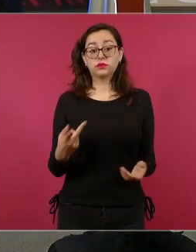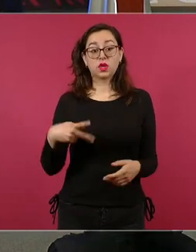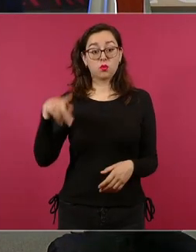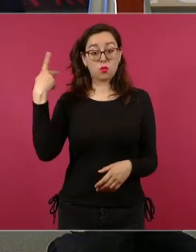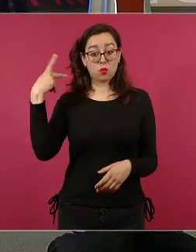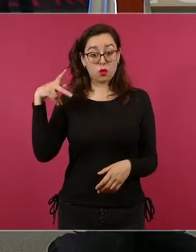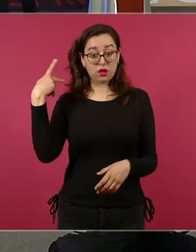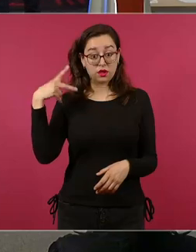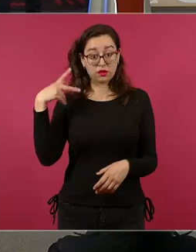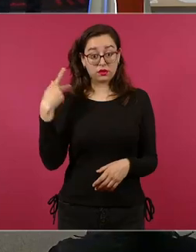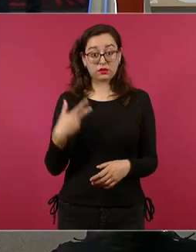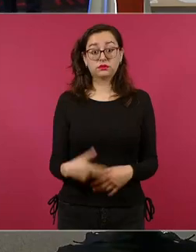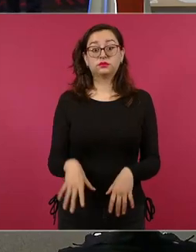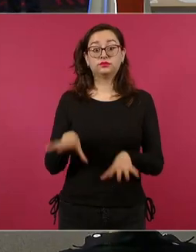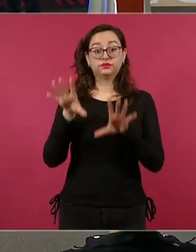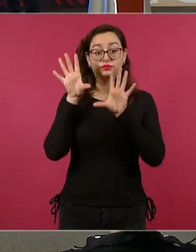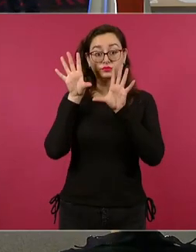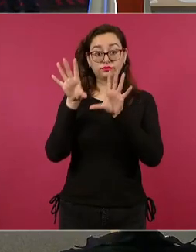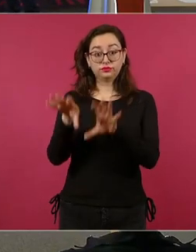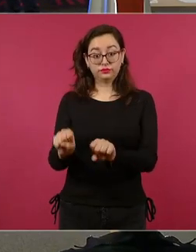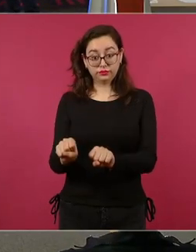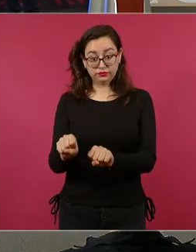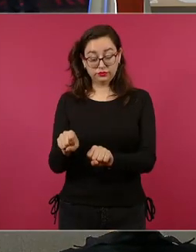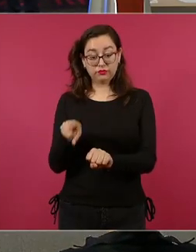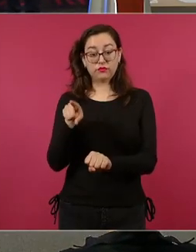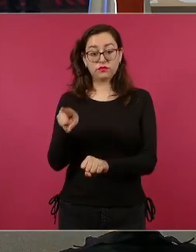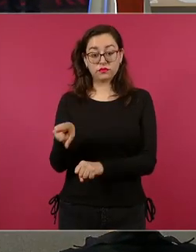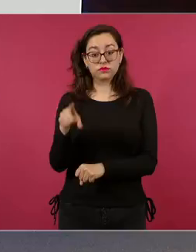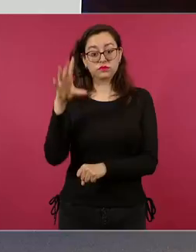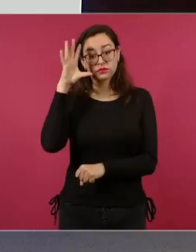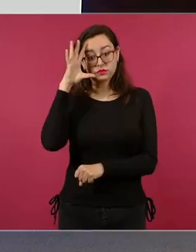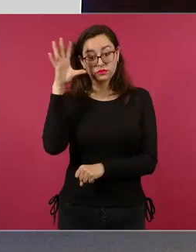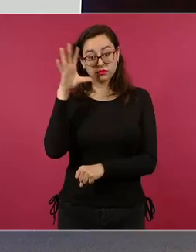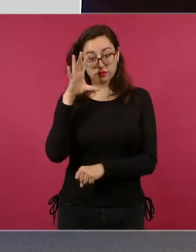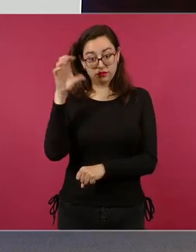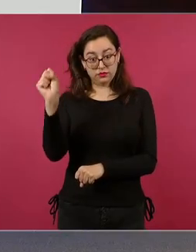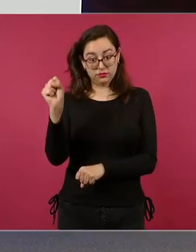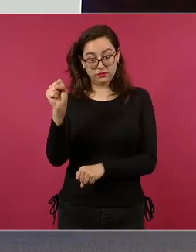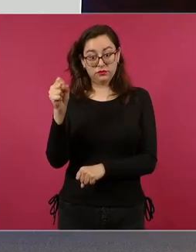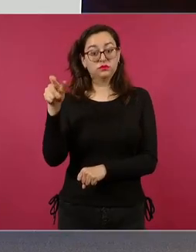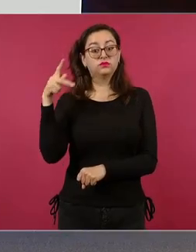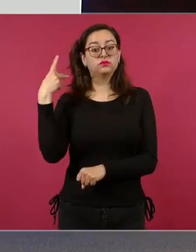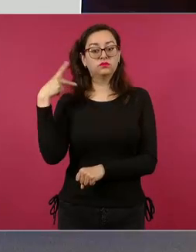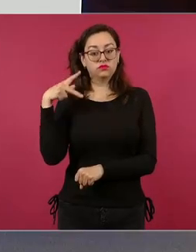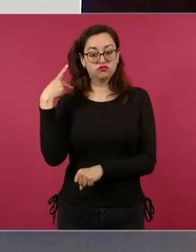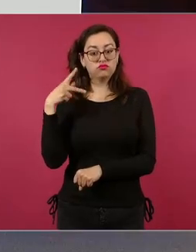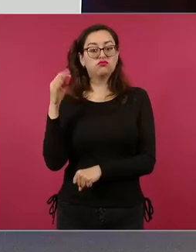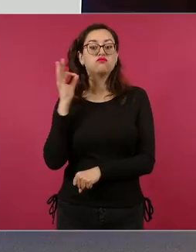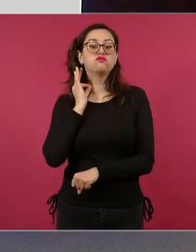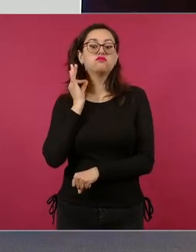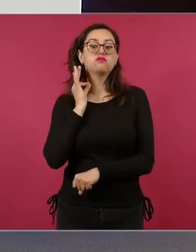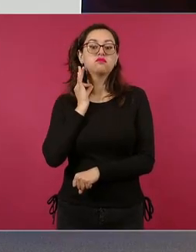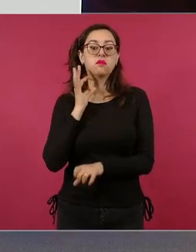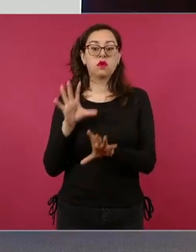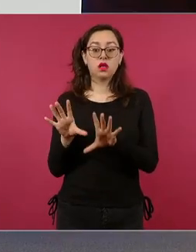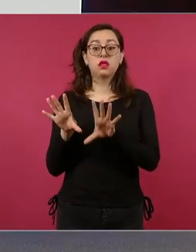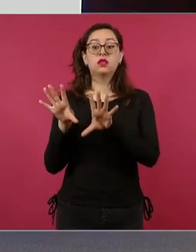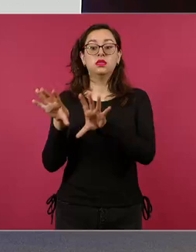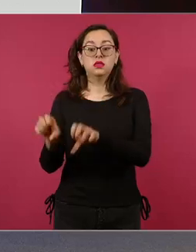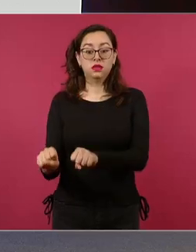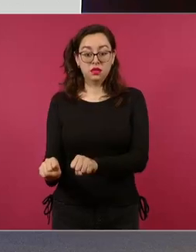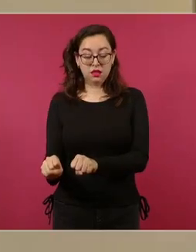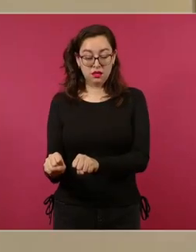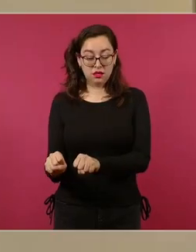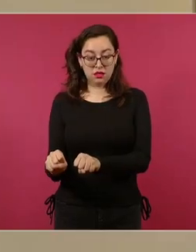Álvaro. Él fue detenido por la Fiscalía de Morelos con apoyo de la Fiscalía de Puebla. Él fue